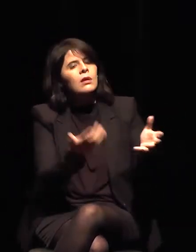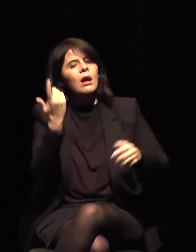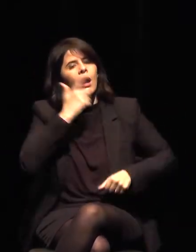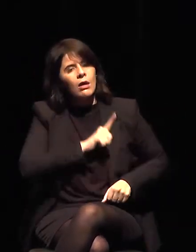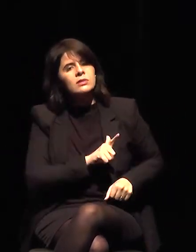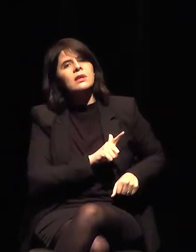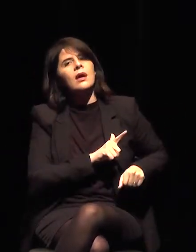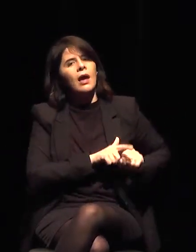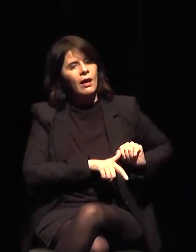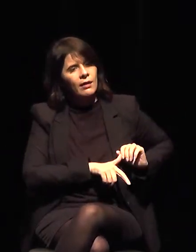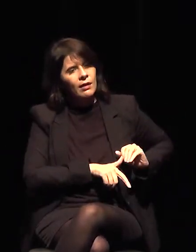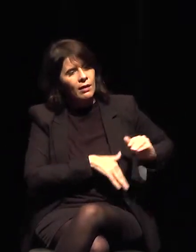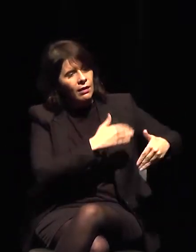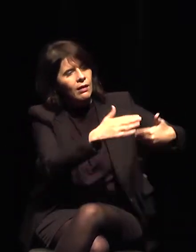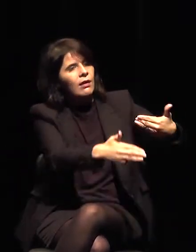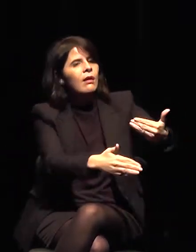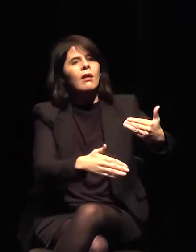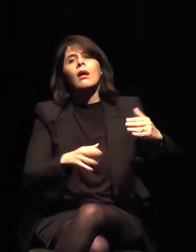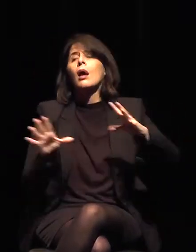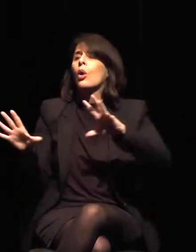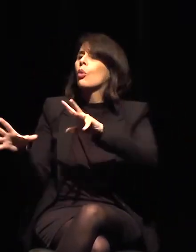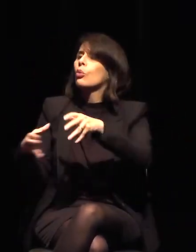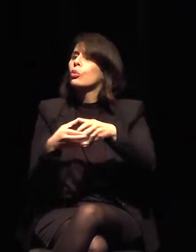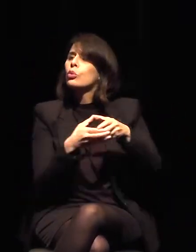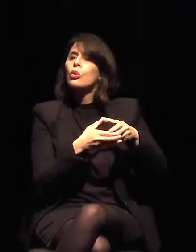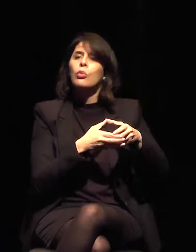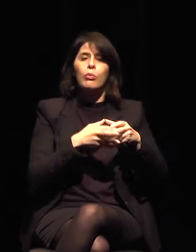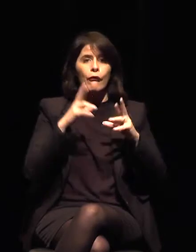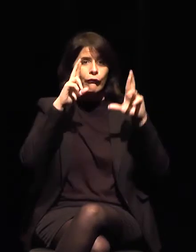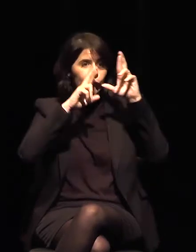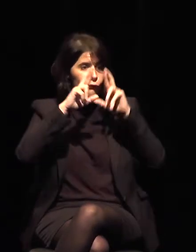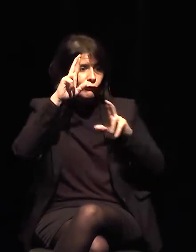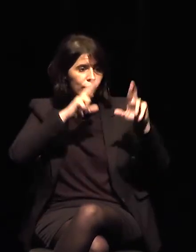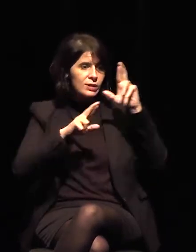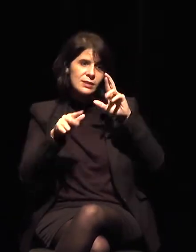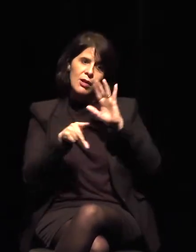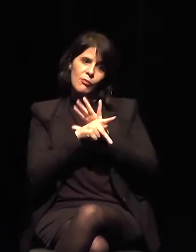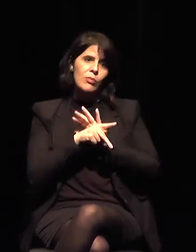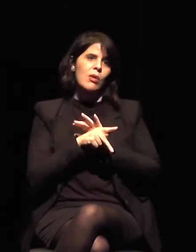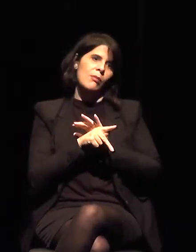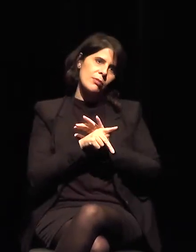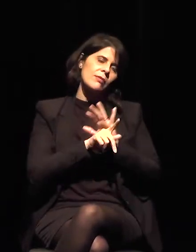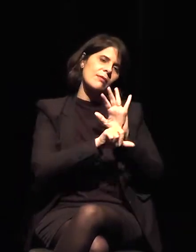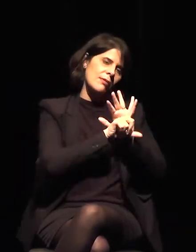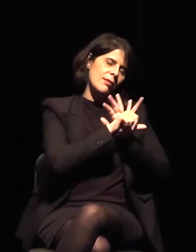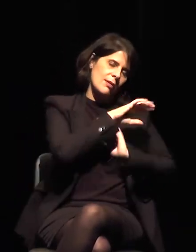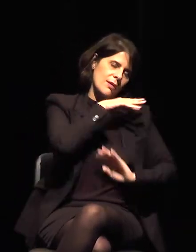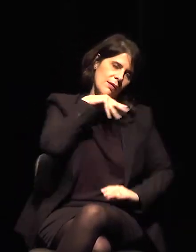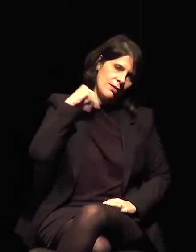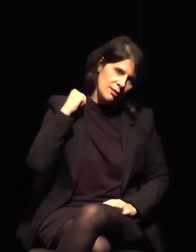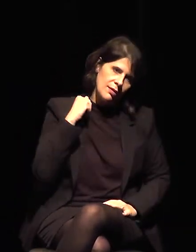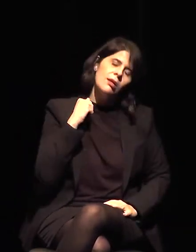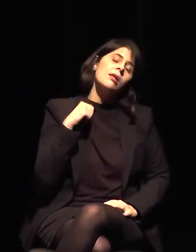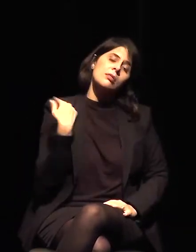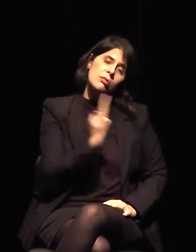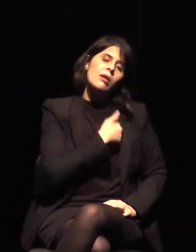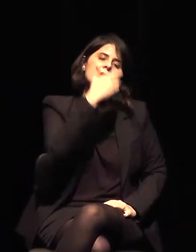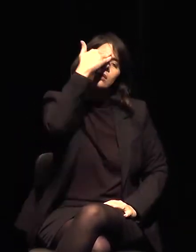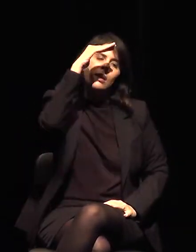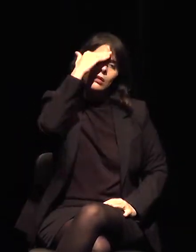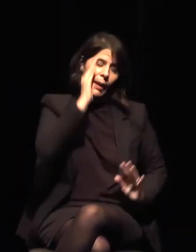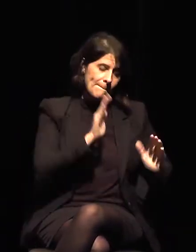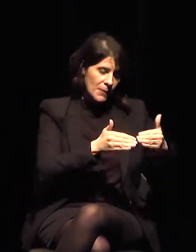grupo de fiscales, que de la Secretaría Nacional de Ingresos que entiendan el valor de nuestro patrimonio. No hablamos de arte moderno, no